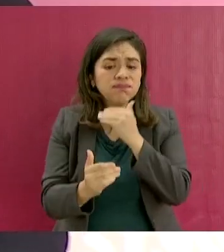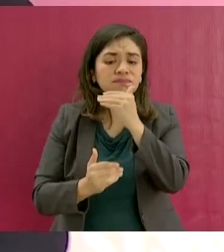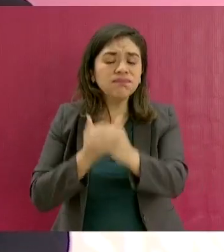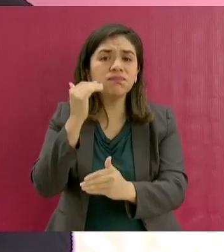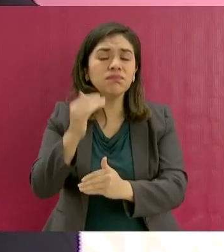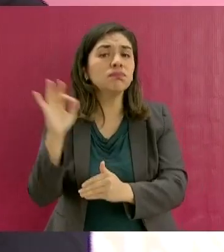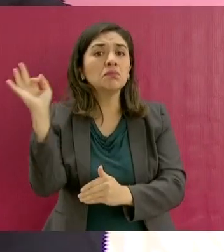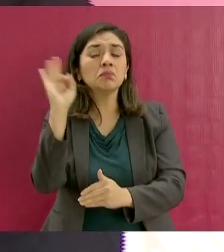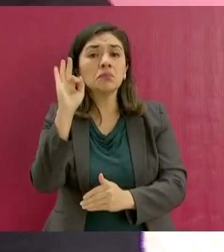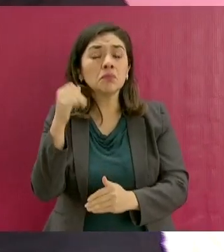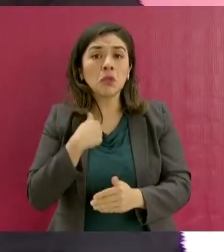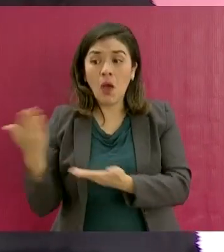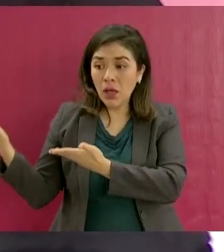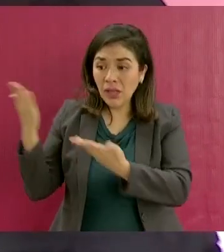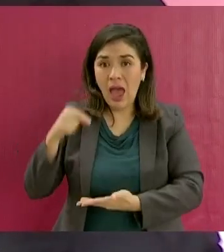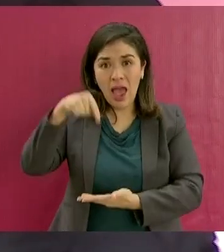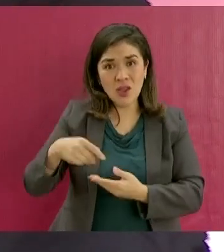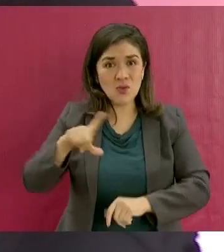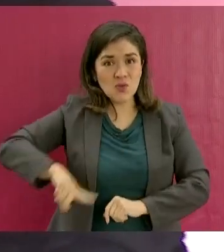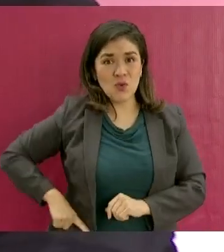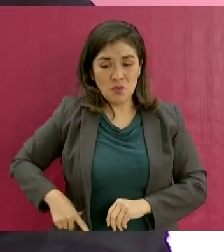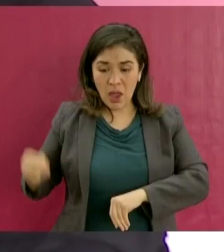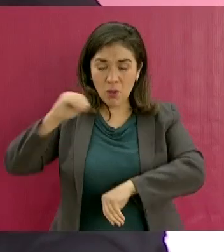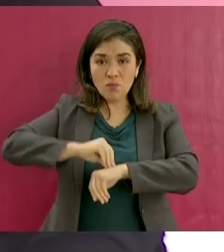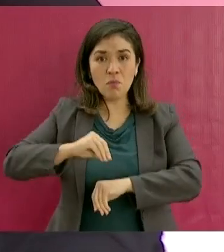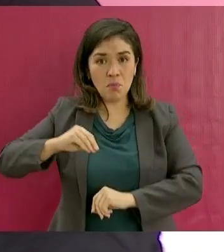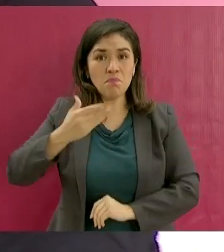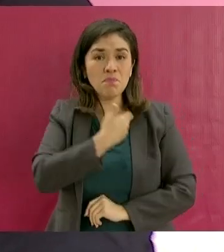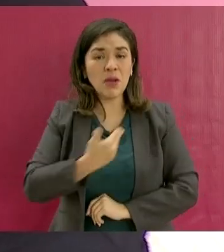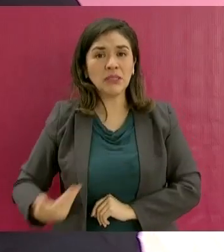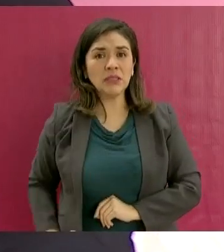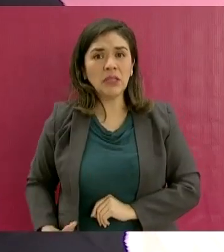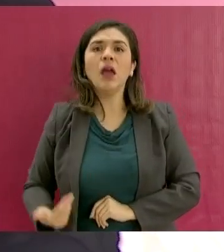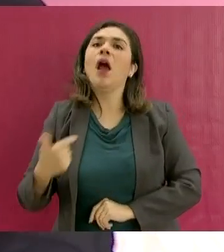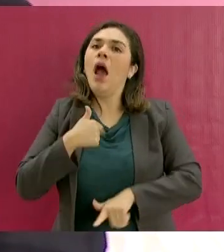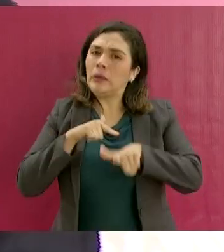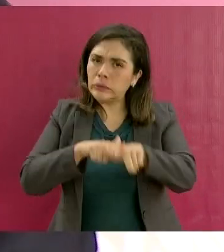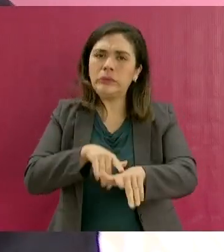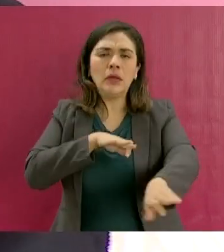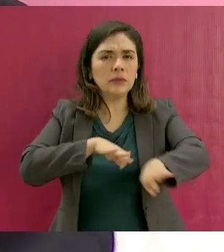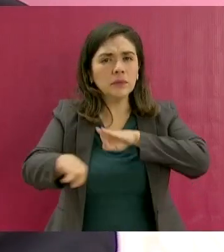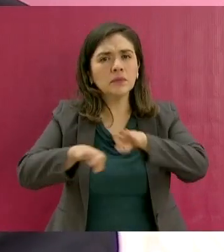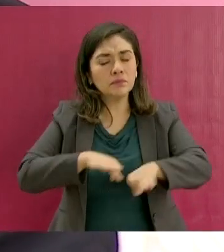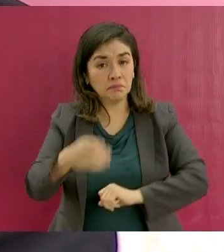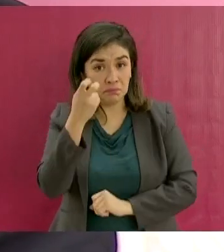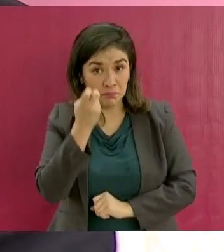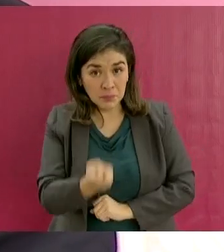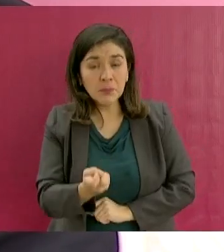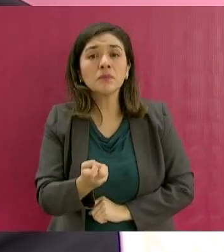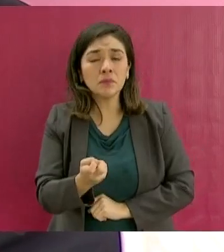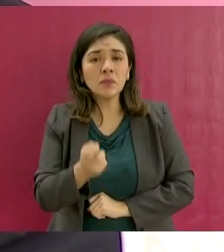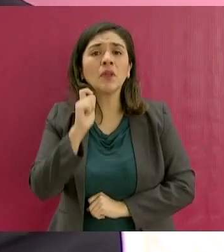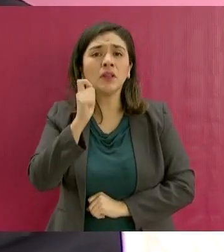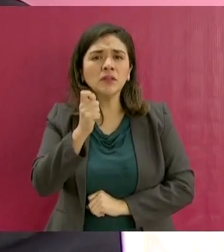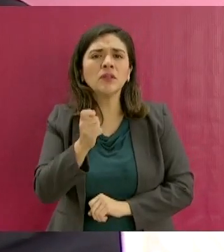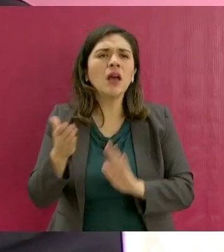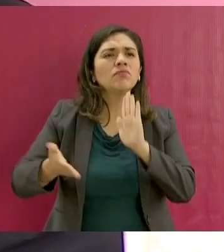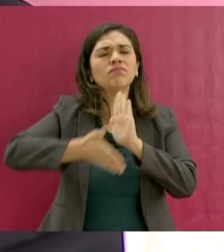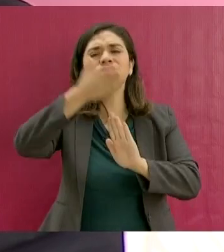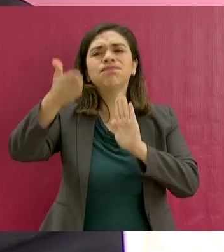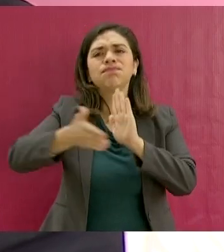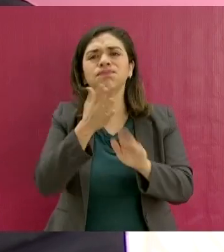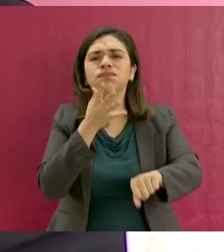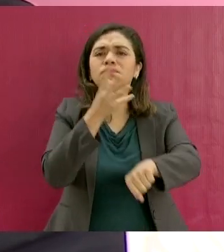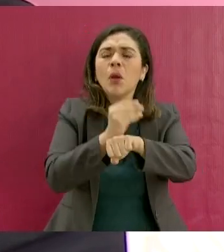que llegamos a la presidencia. Esto es la reconstrucción